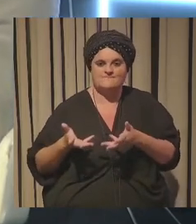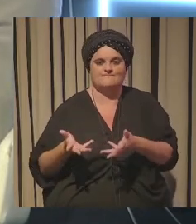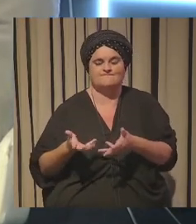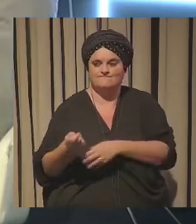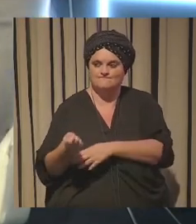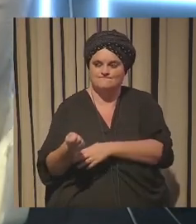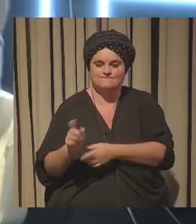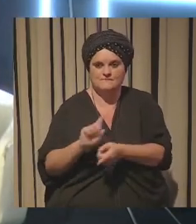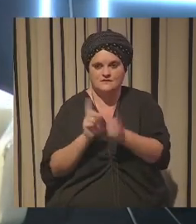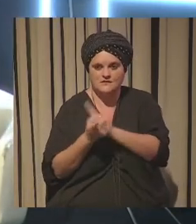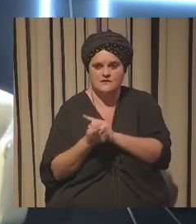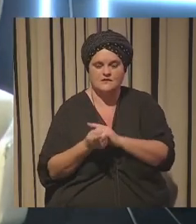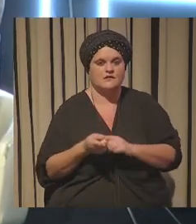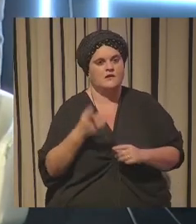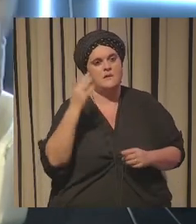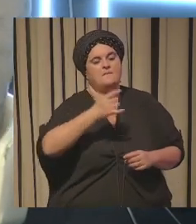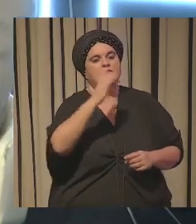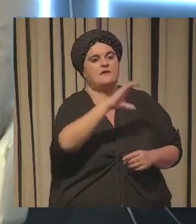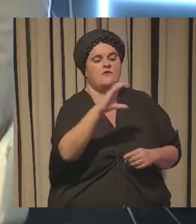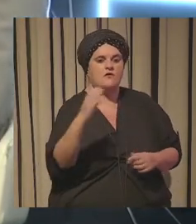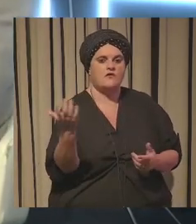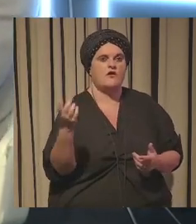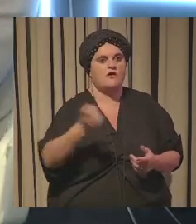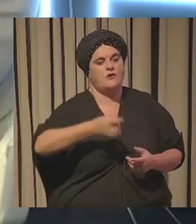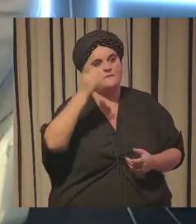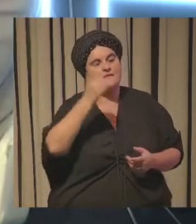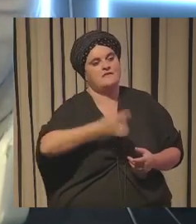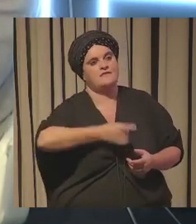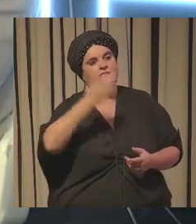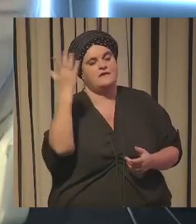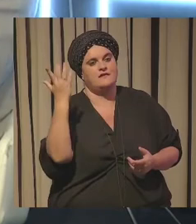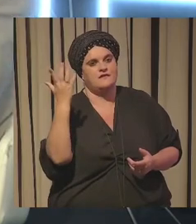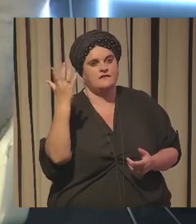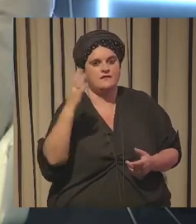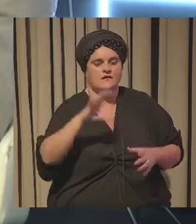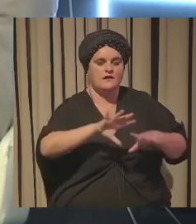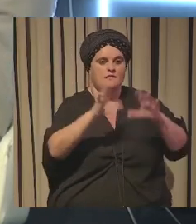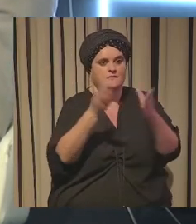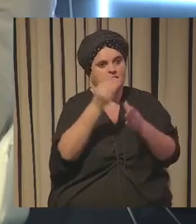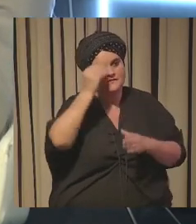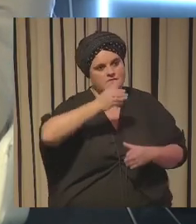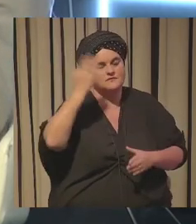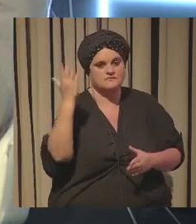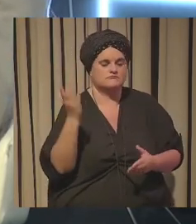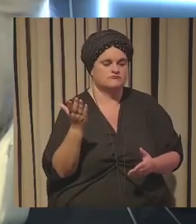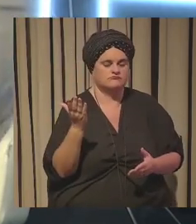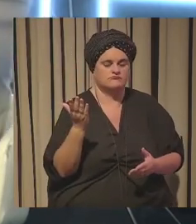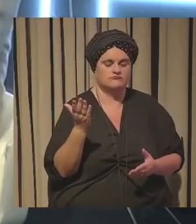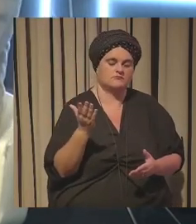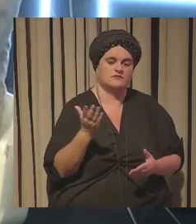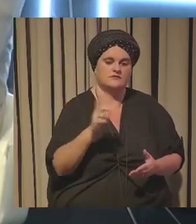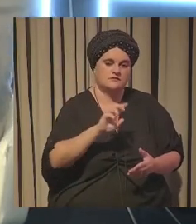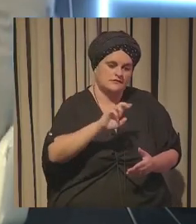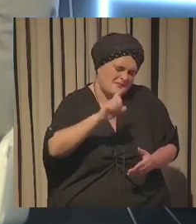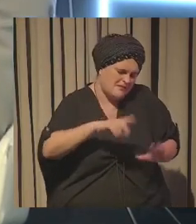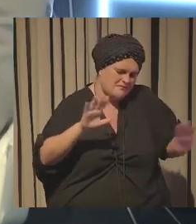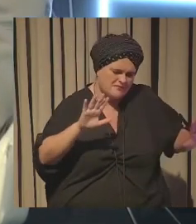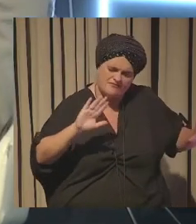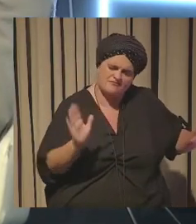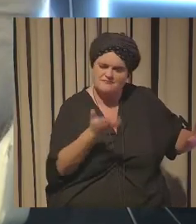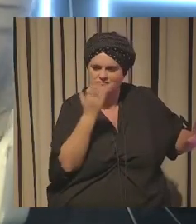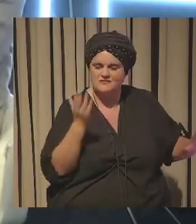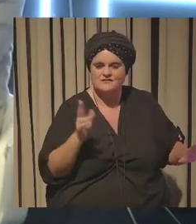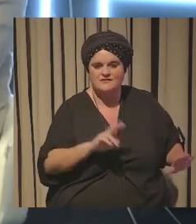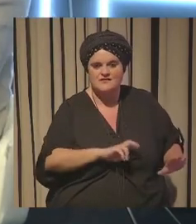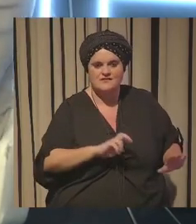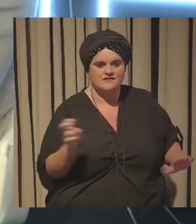Coca-Cola o la rueda que también lo es o el metaverso pero hacer un pequeño cambio que a tu organización en tu día a día te lleve o te acerque a eso que seguro te va a venir